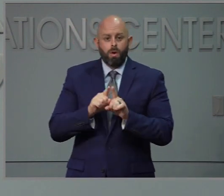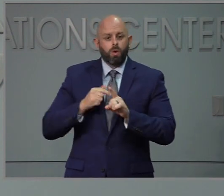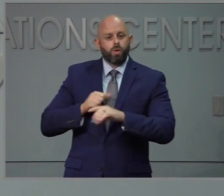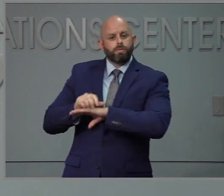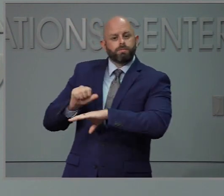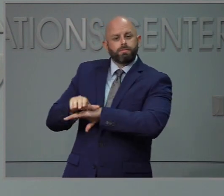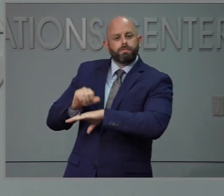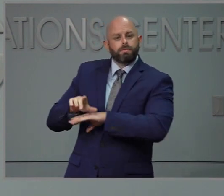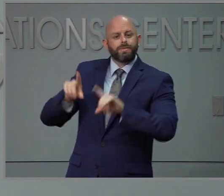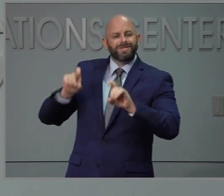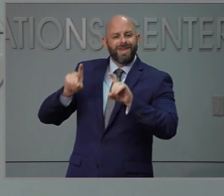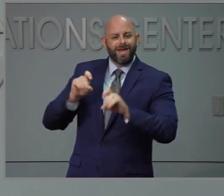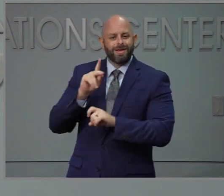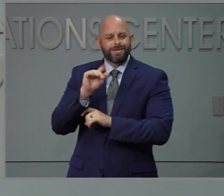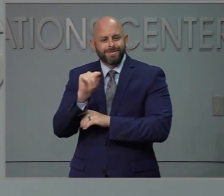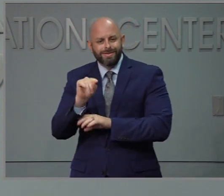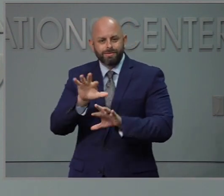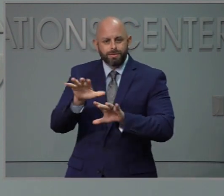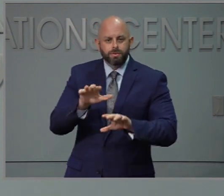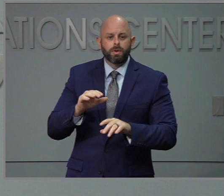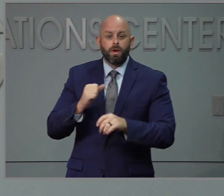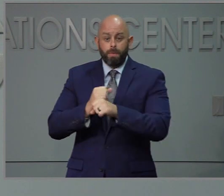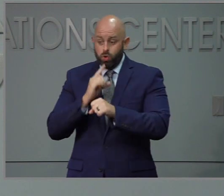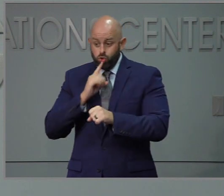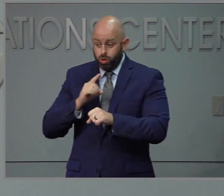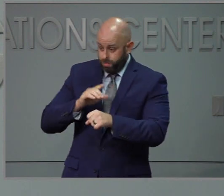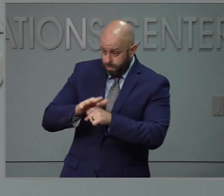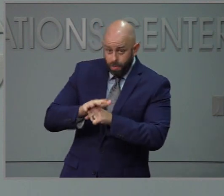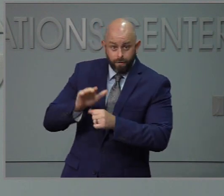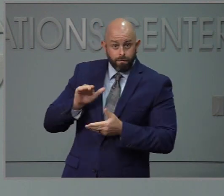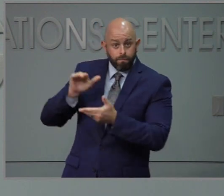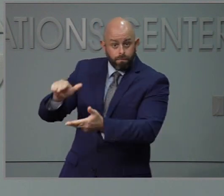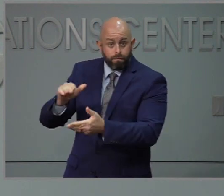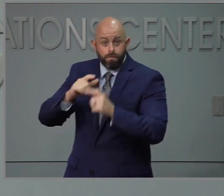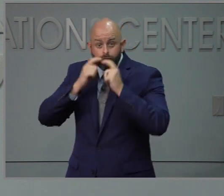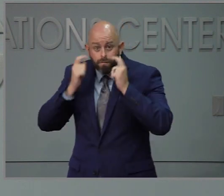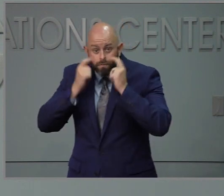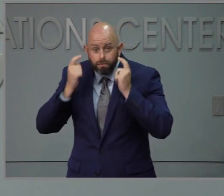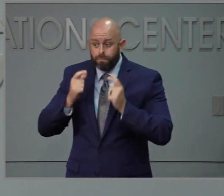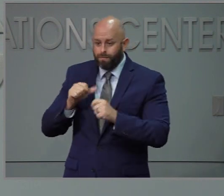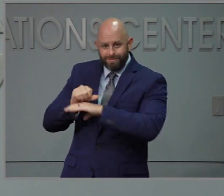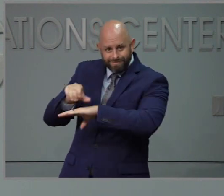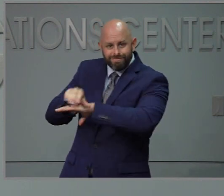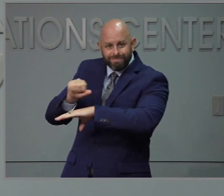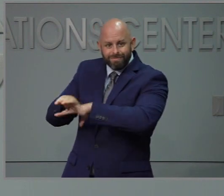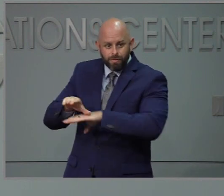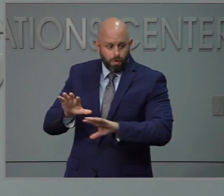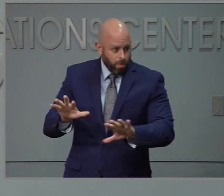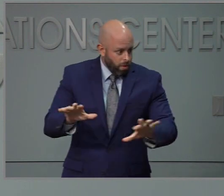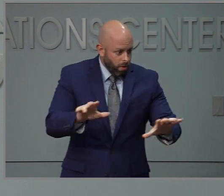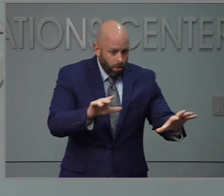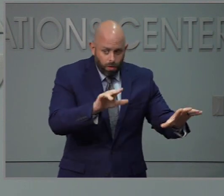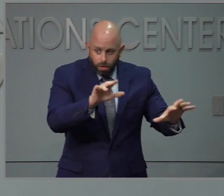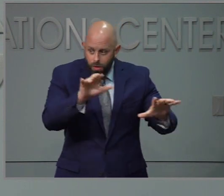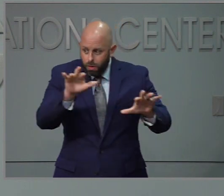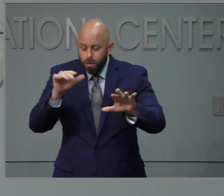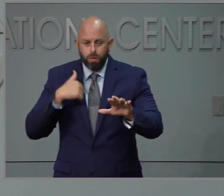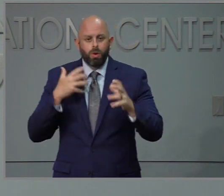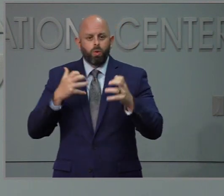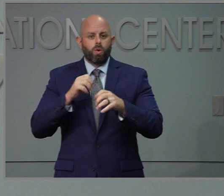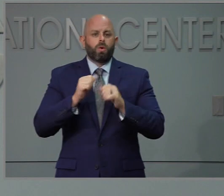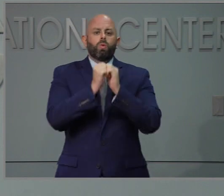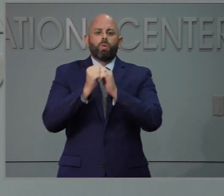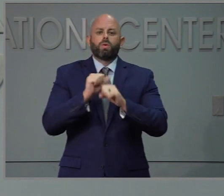eventos para pruebas y que tengan mascarillas y que tenga todos los suministros que necesitan porque queremos que sea un